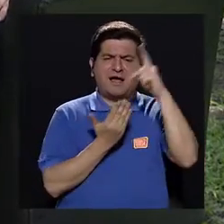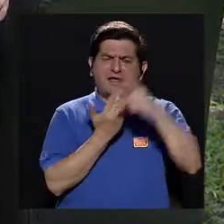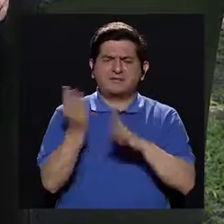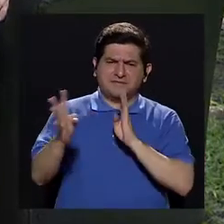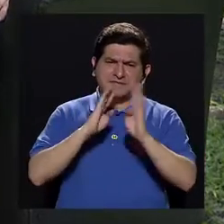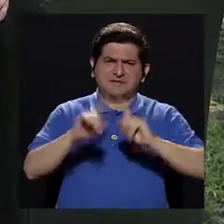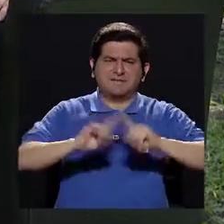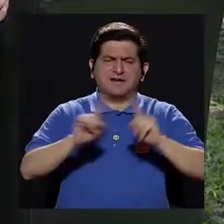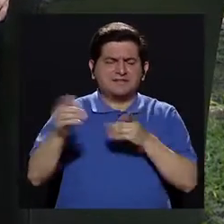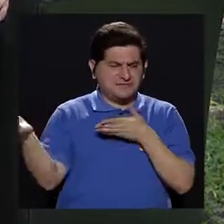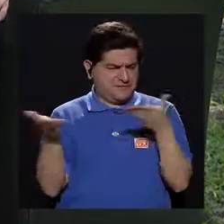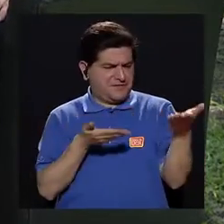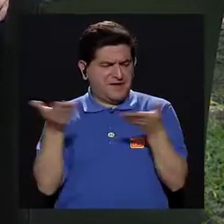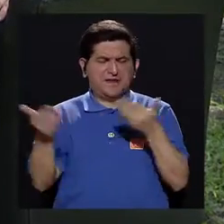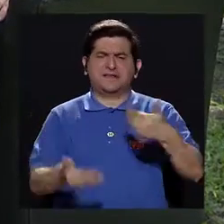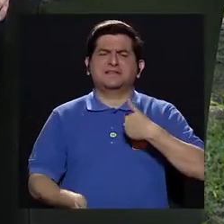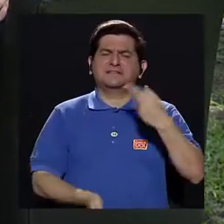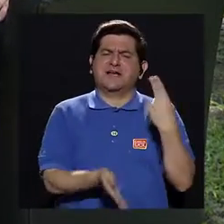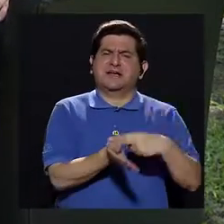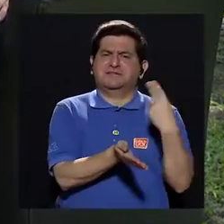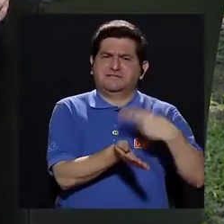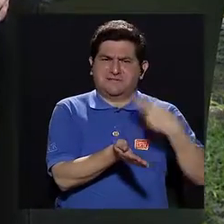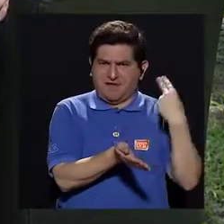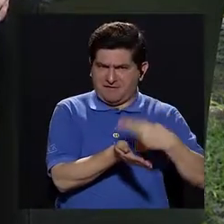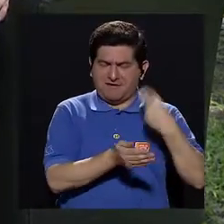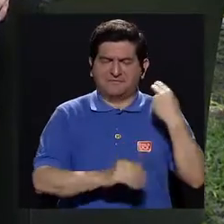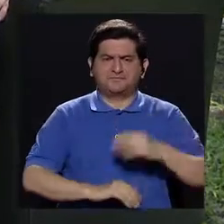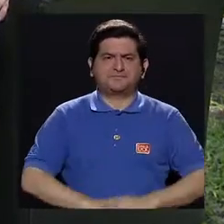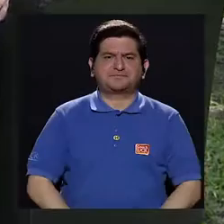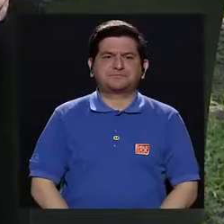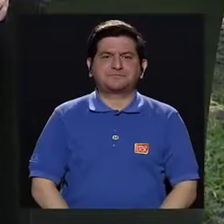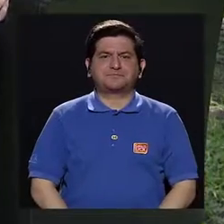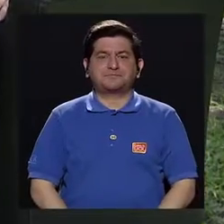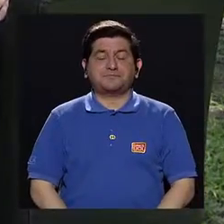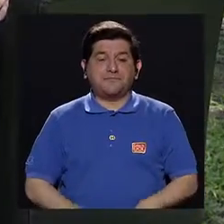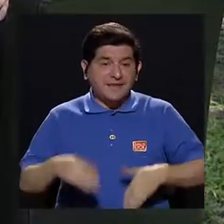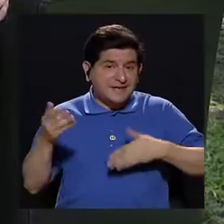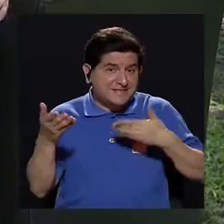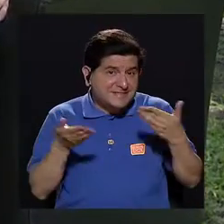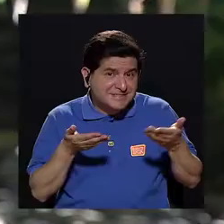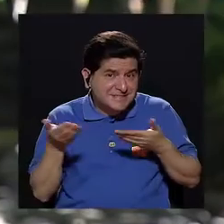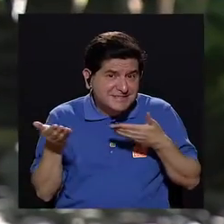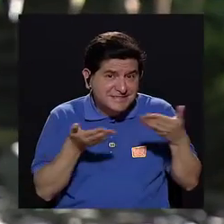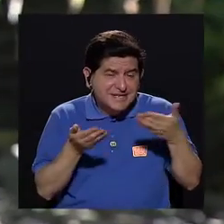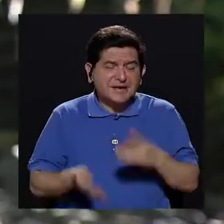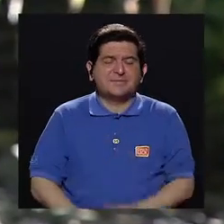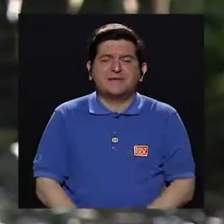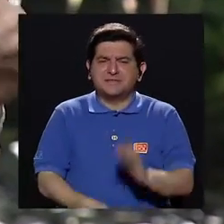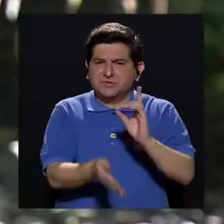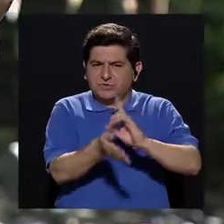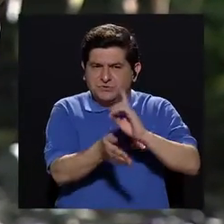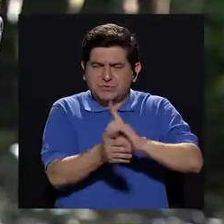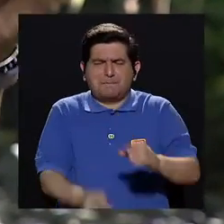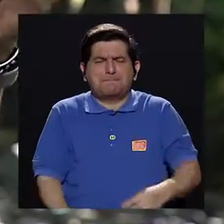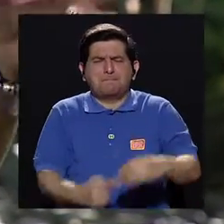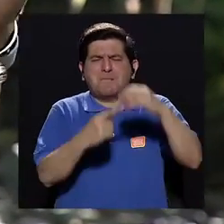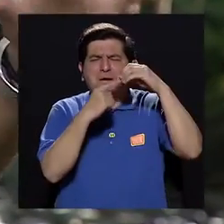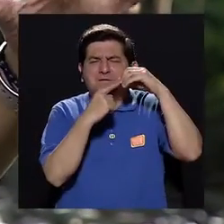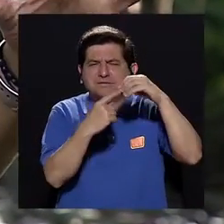programas sobre los distintos servicios que brinda un hospital. ¿De cuáles servicios médicos,